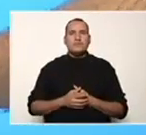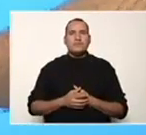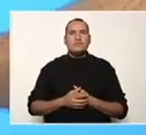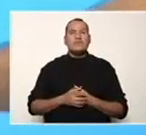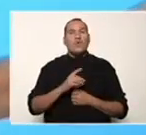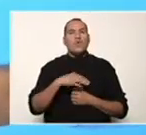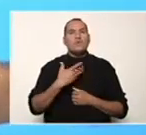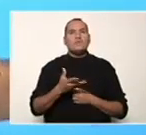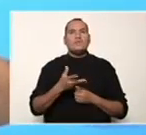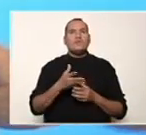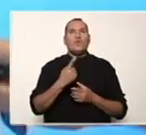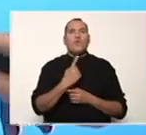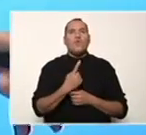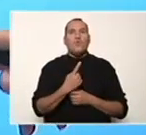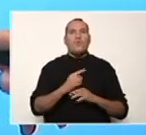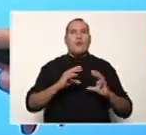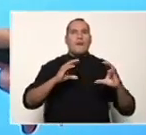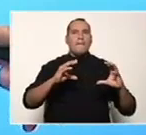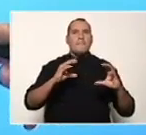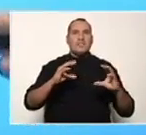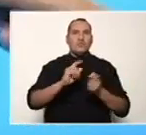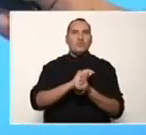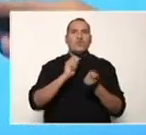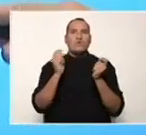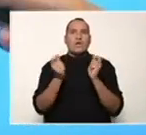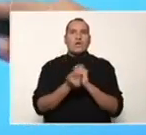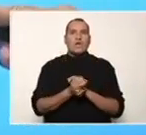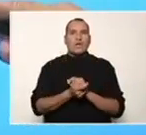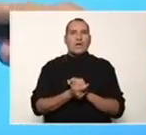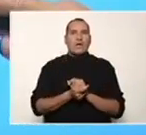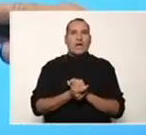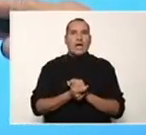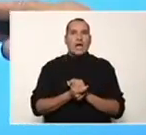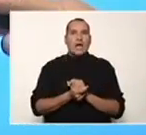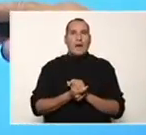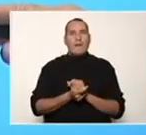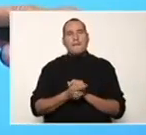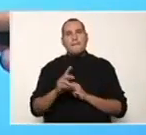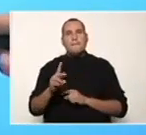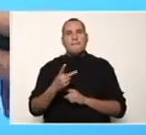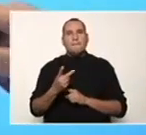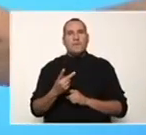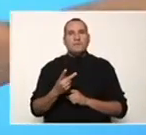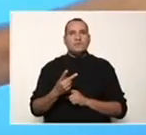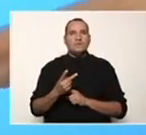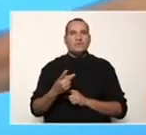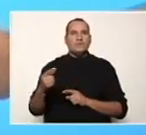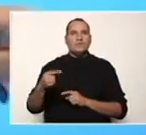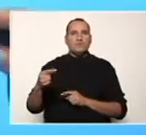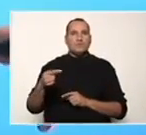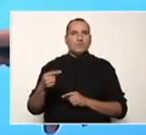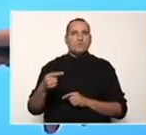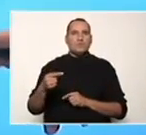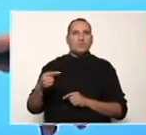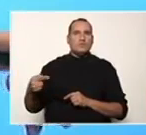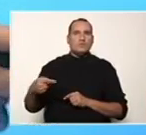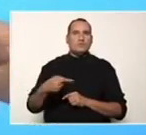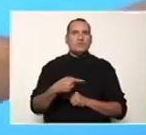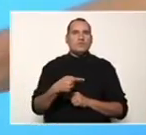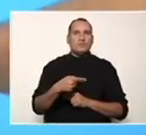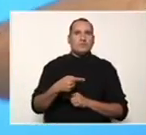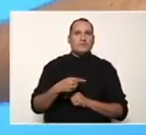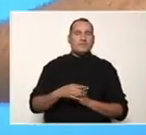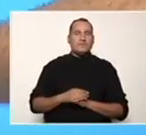que a una expresión le cambio el signo del segundo término y me da la